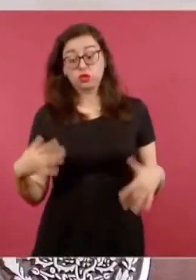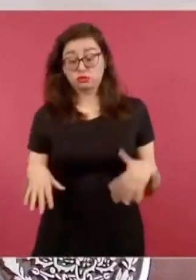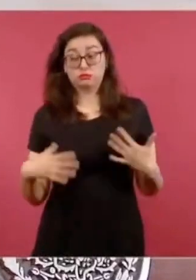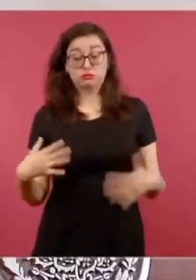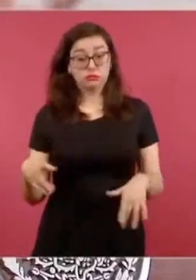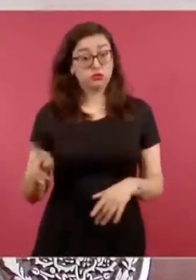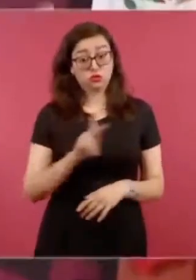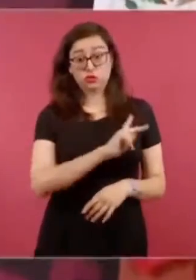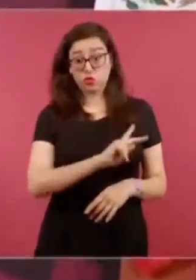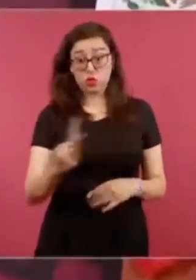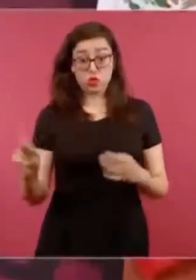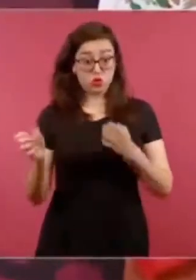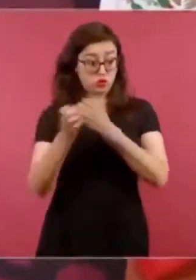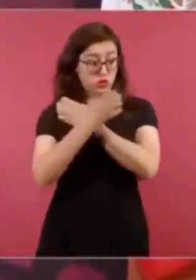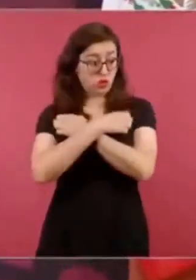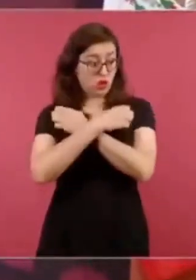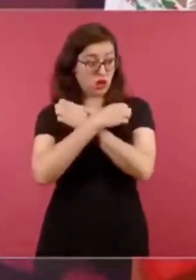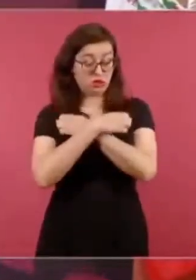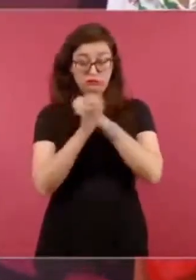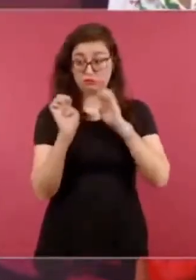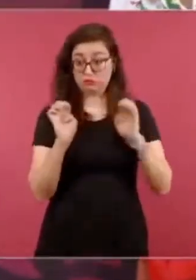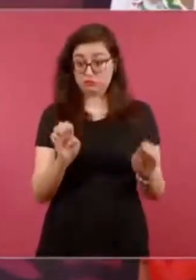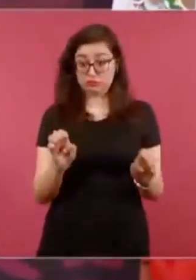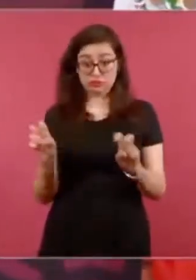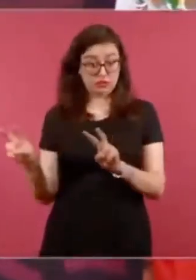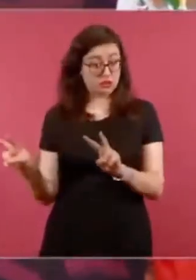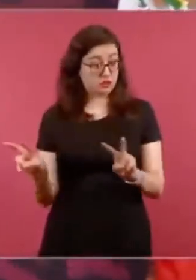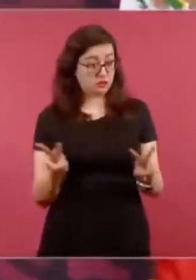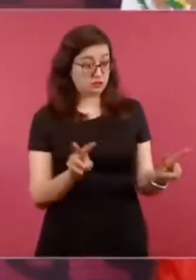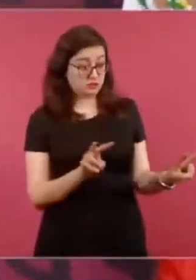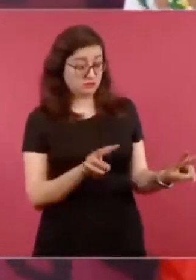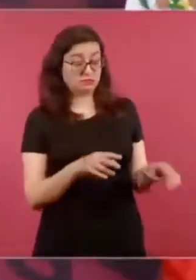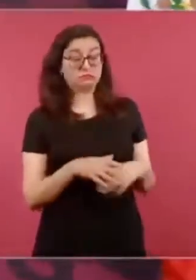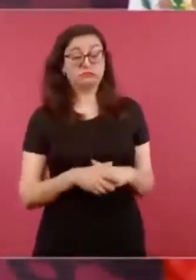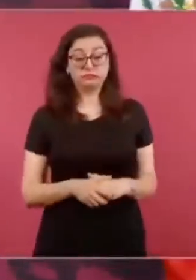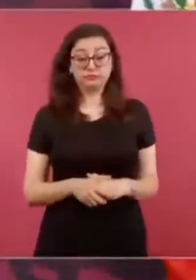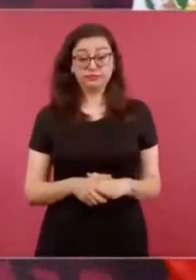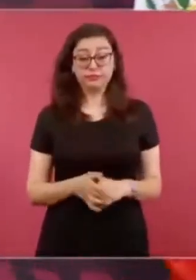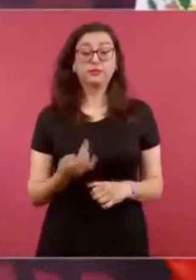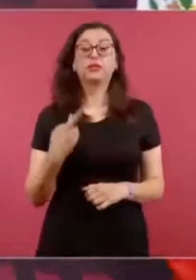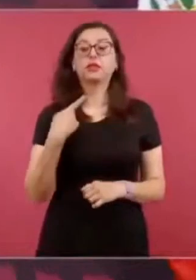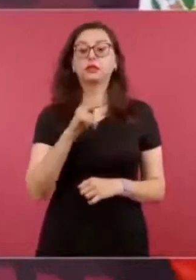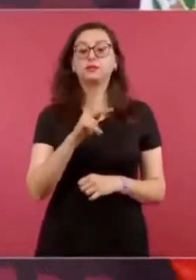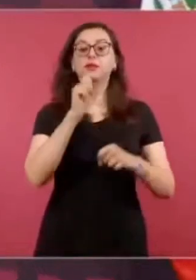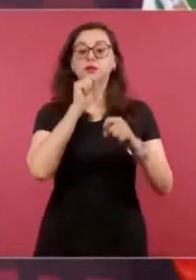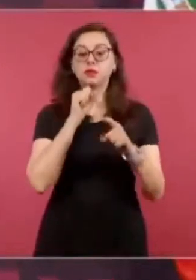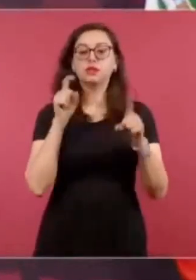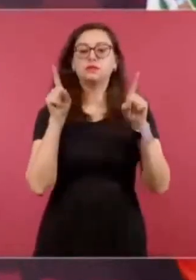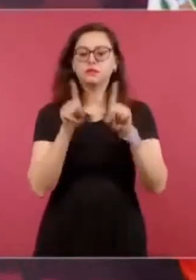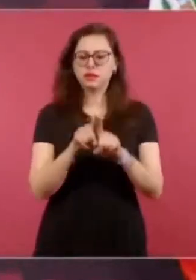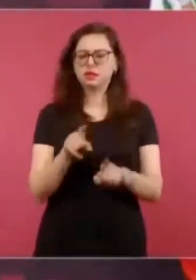Eso es lo que estamos viviendo. También agradecerles a todos ellos